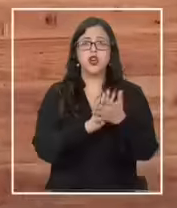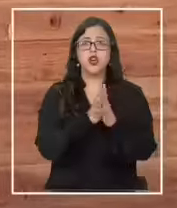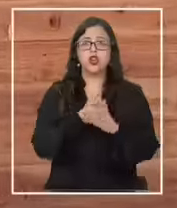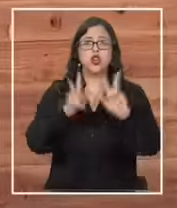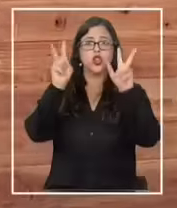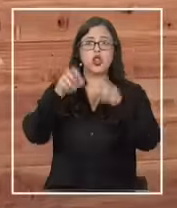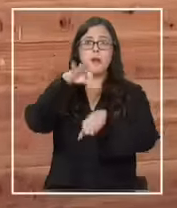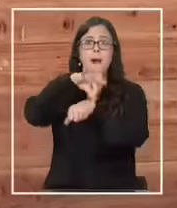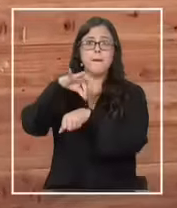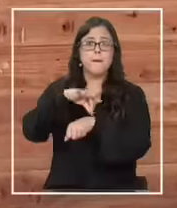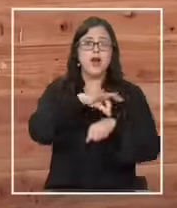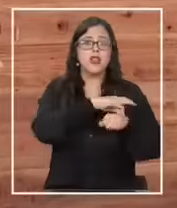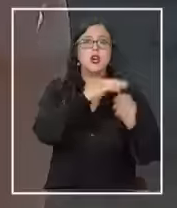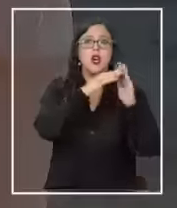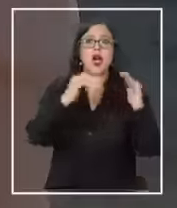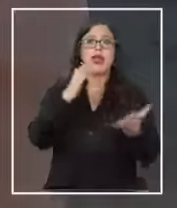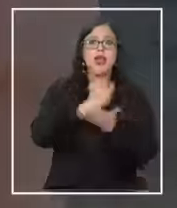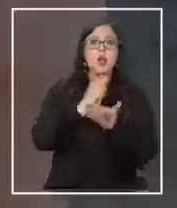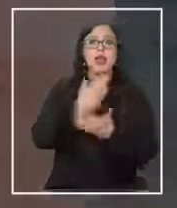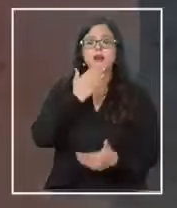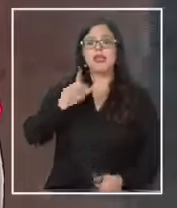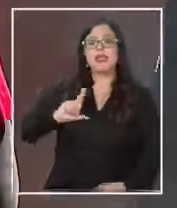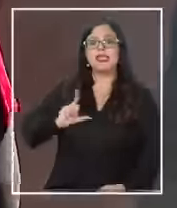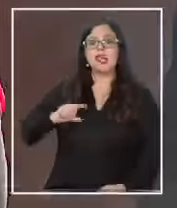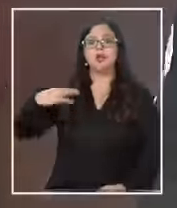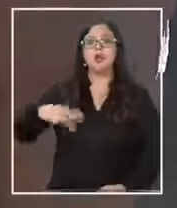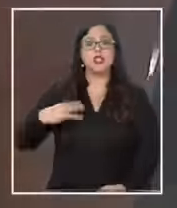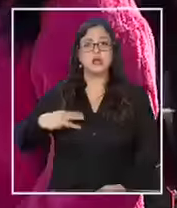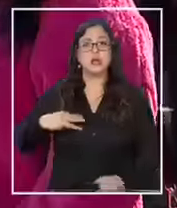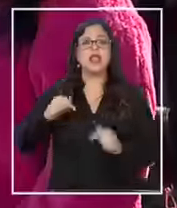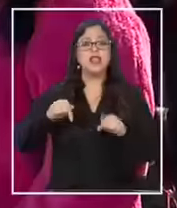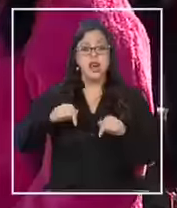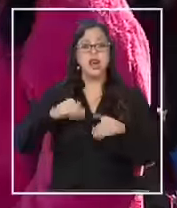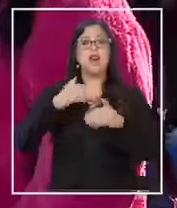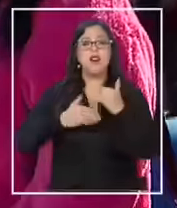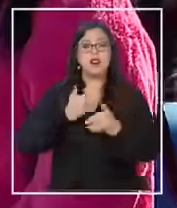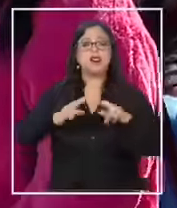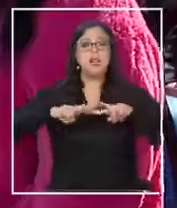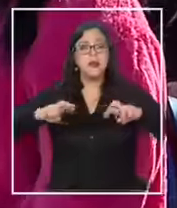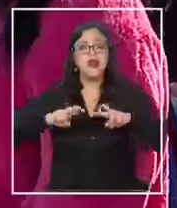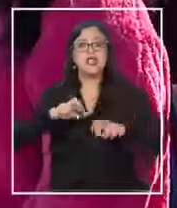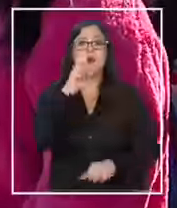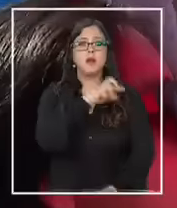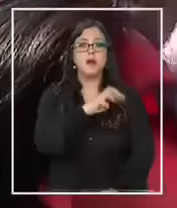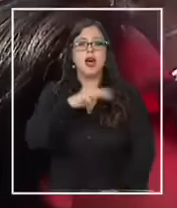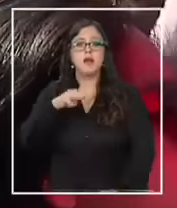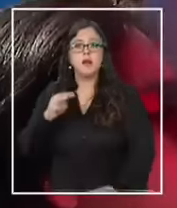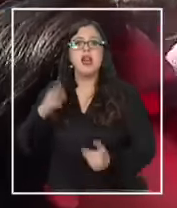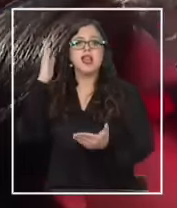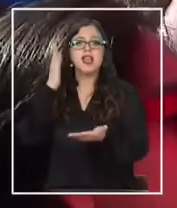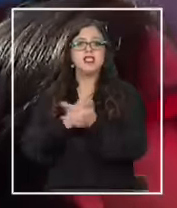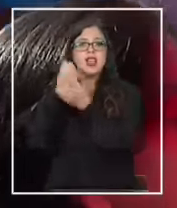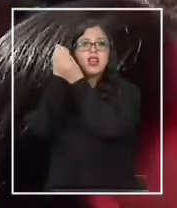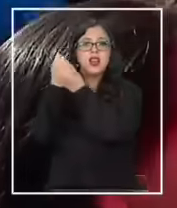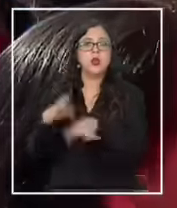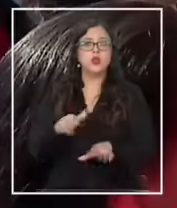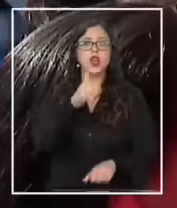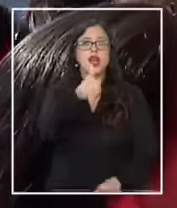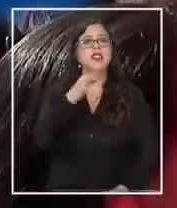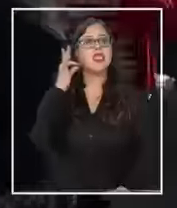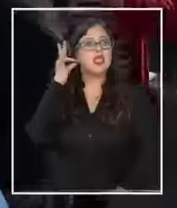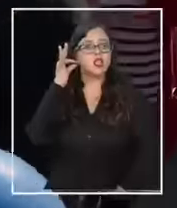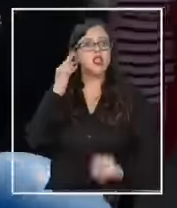operativos médicos en las escuelas y liceos municipales mientras avanza la investigación los apoderados exigen la renuncia de la